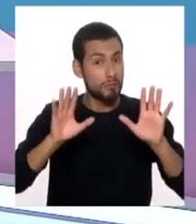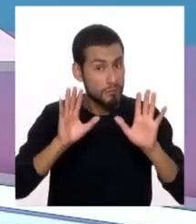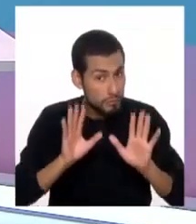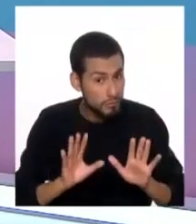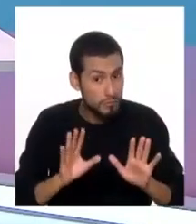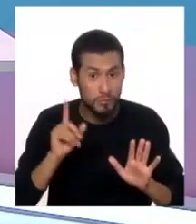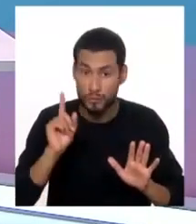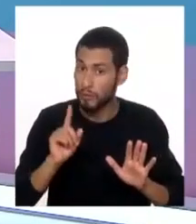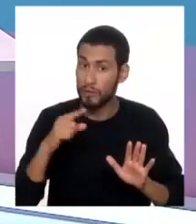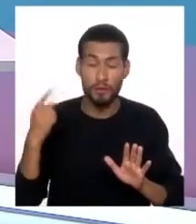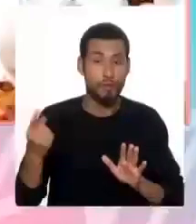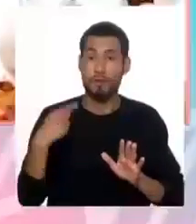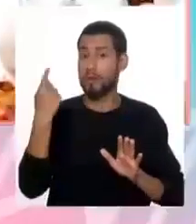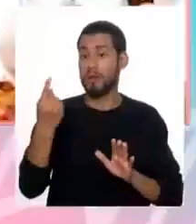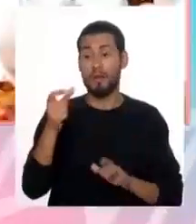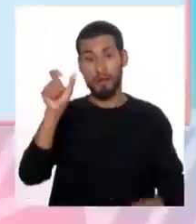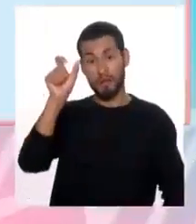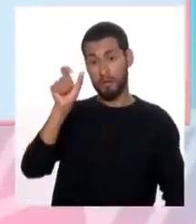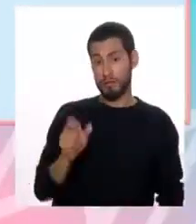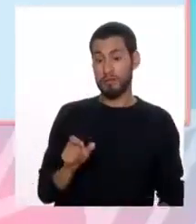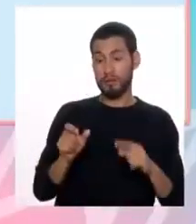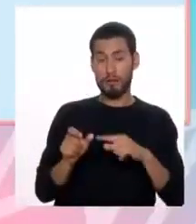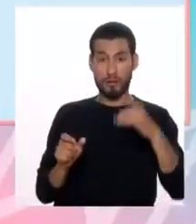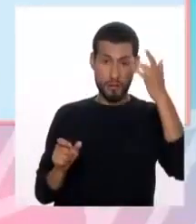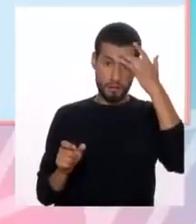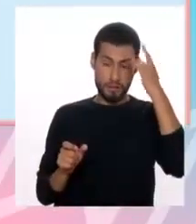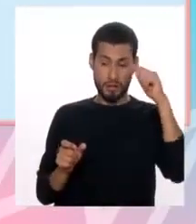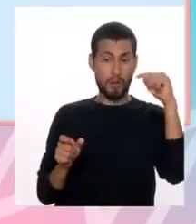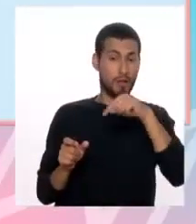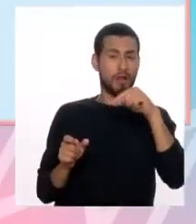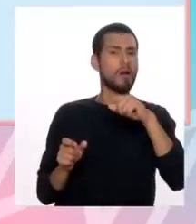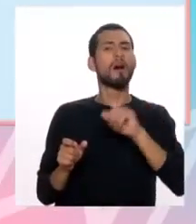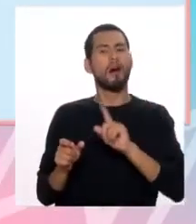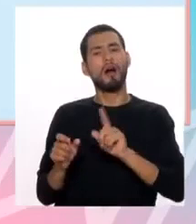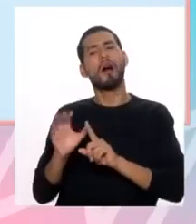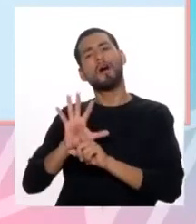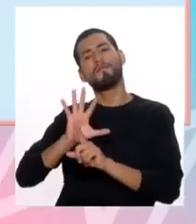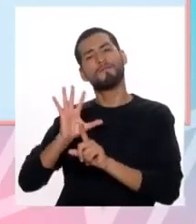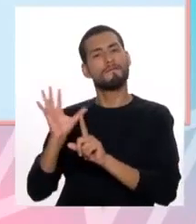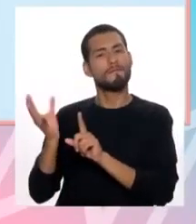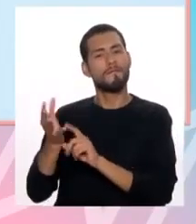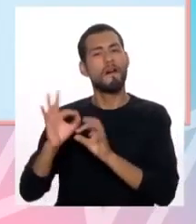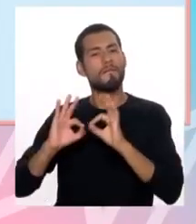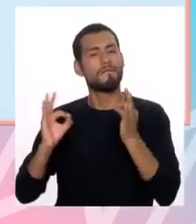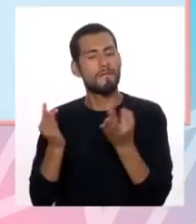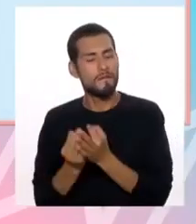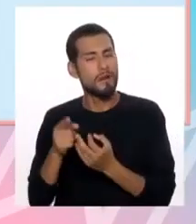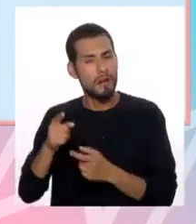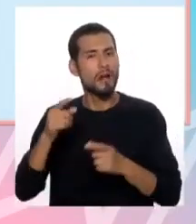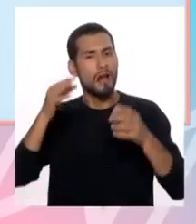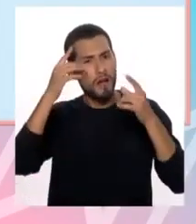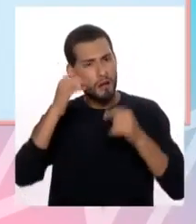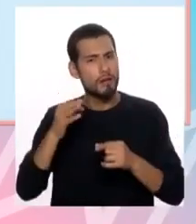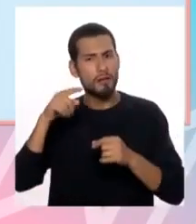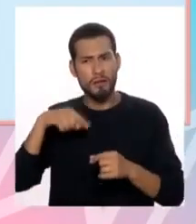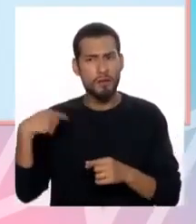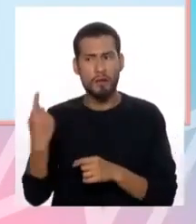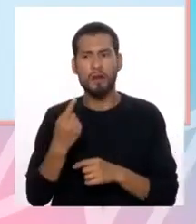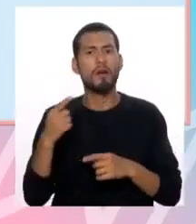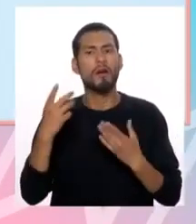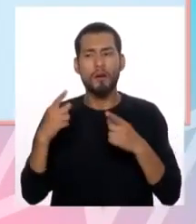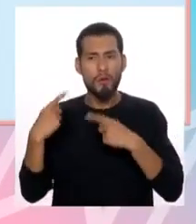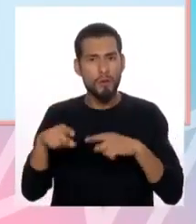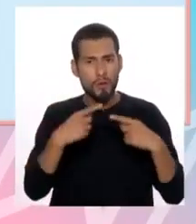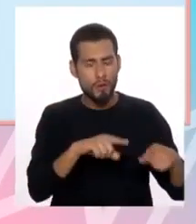no solamente es a la persona que tiene la enfermedad, sino también a la familia, que es decisiva muchas veces en lo que va a